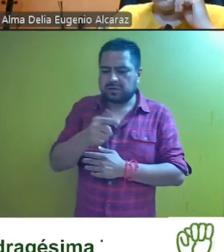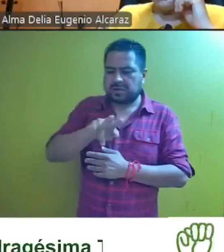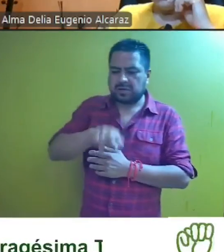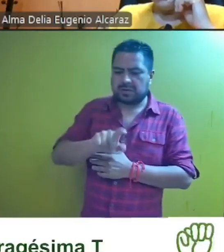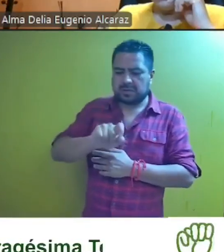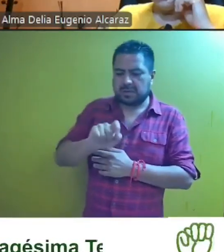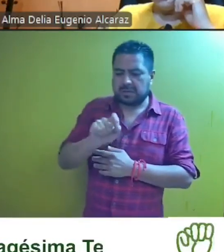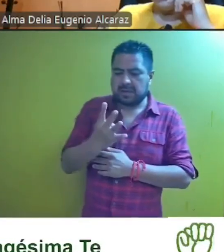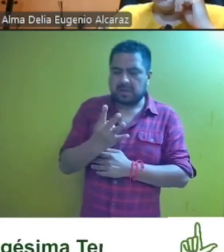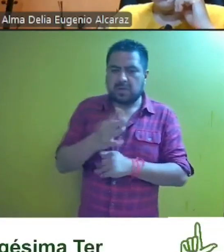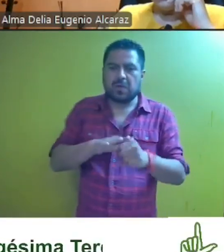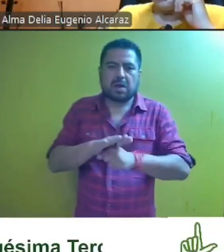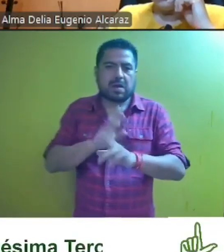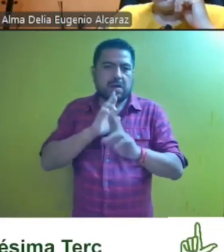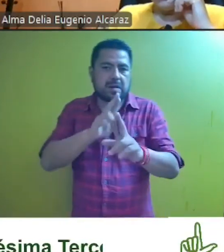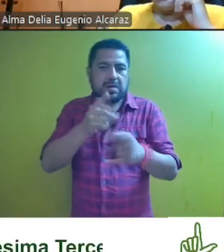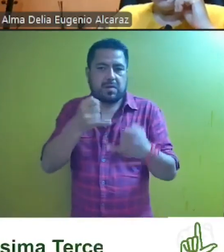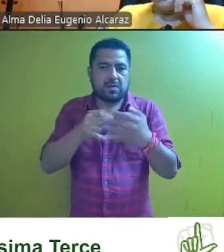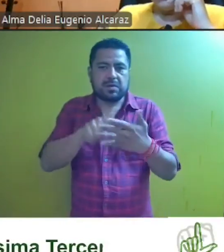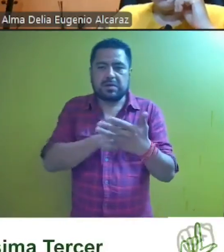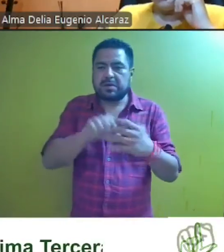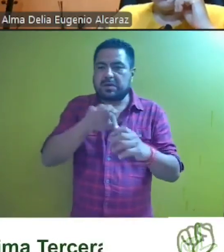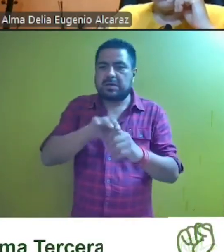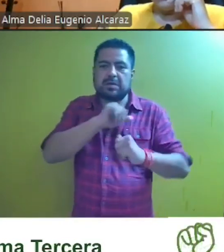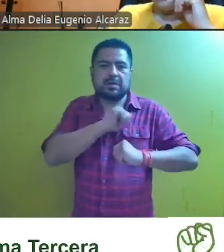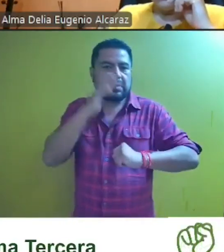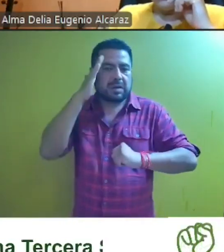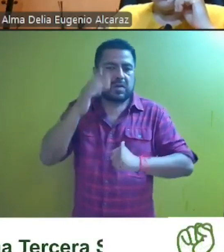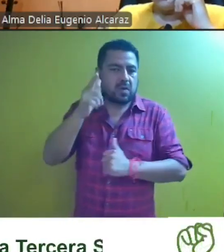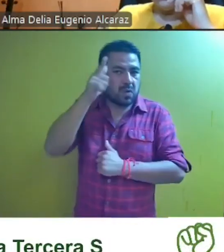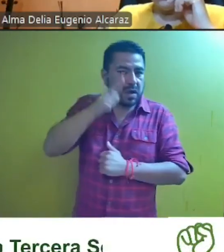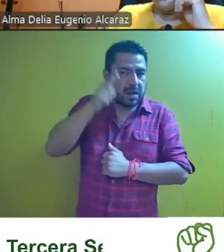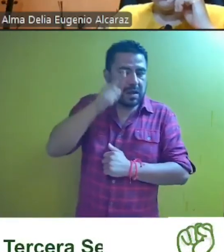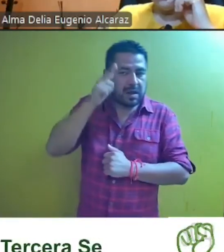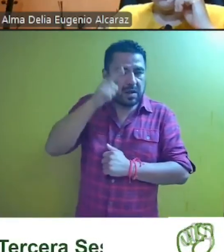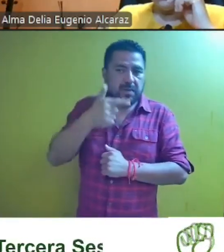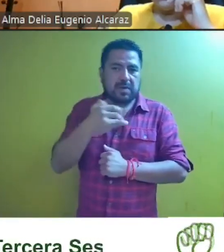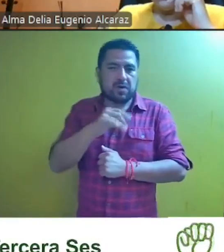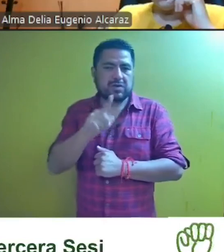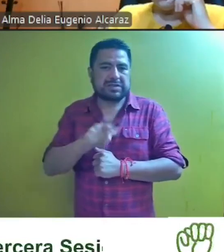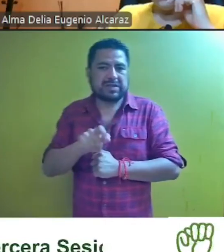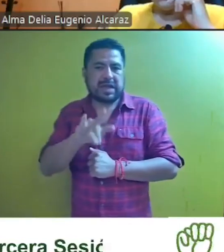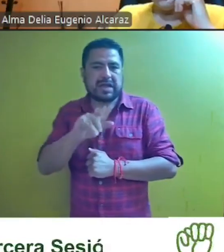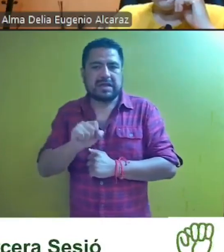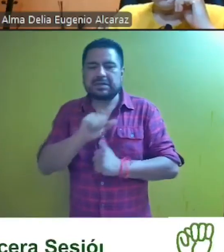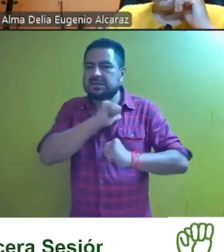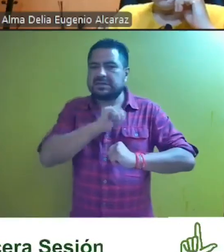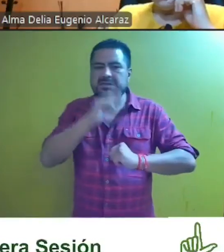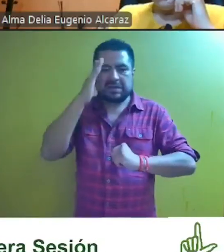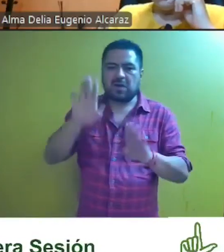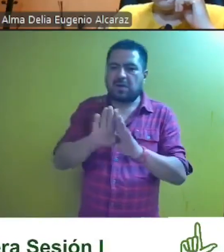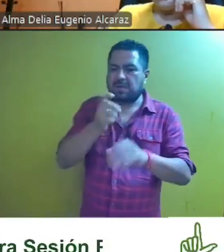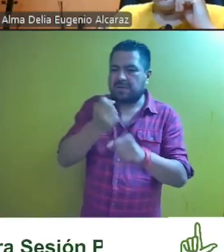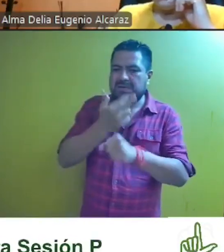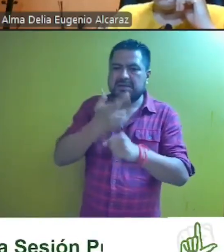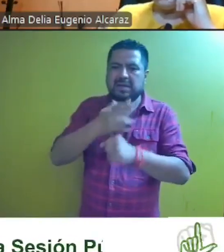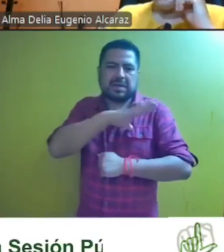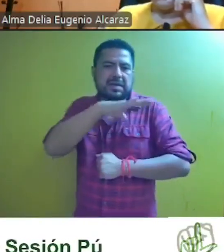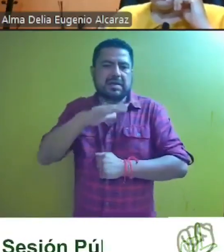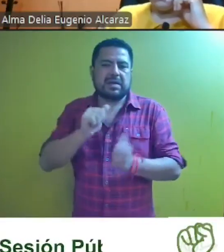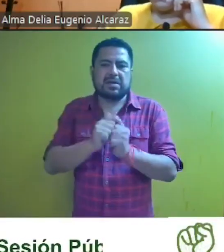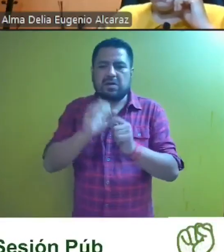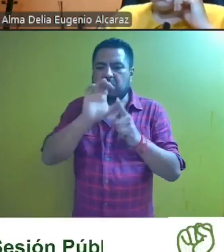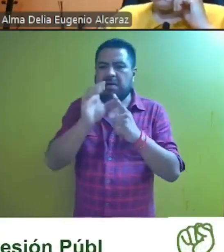veinticuatro que resuelve el juicio electoral ciudadano promovido por Guadalupe González Suástegui en carácter de secretaria general del comité